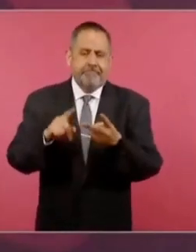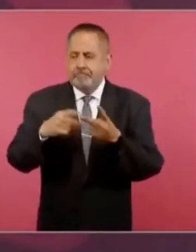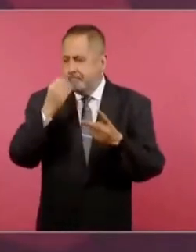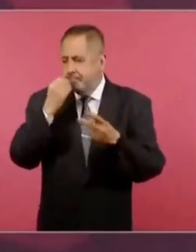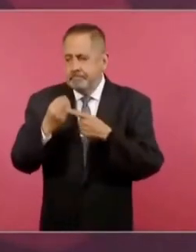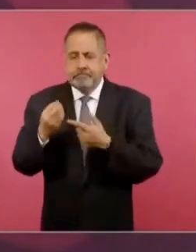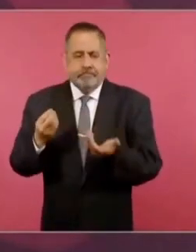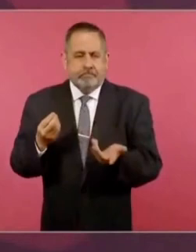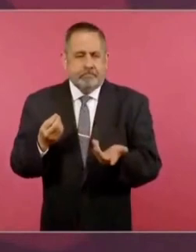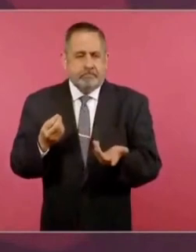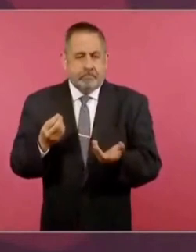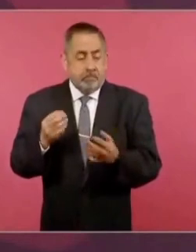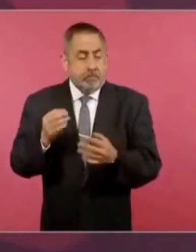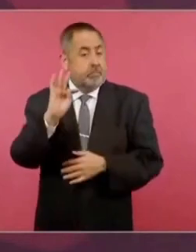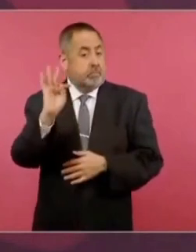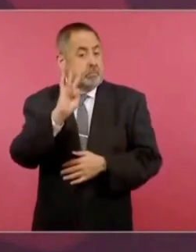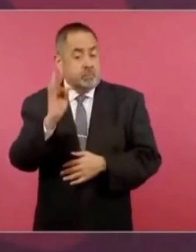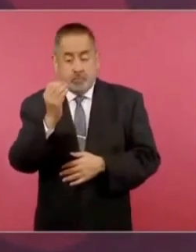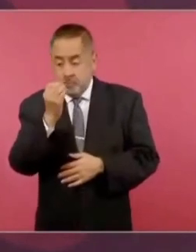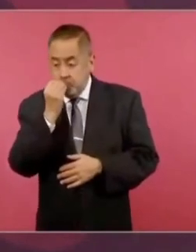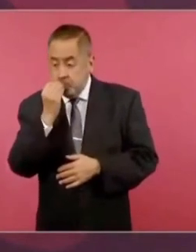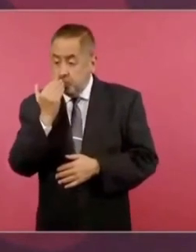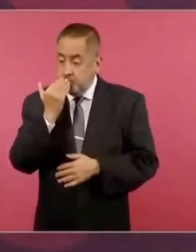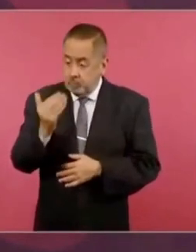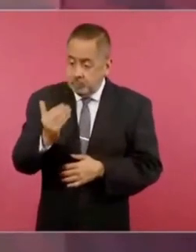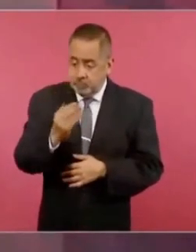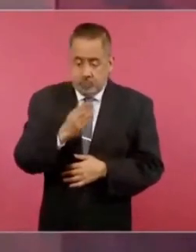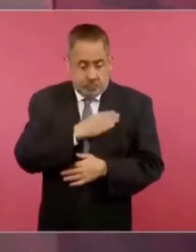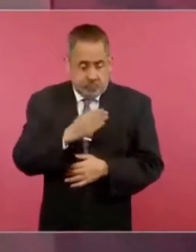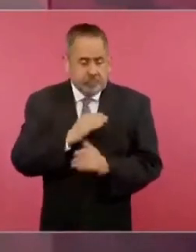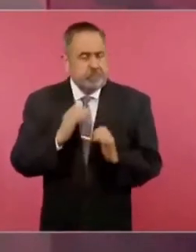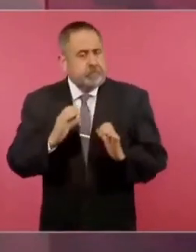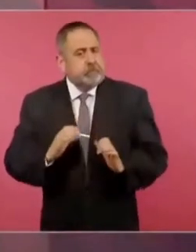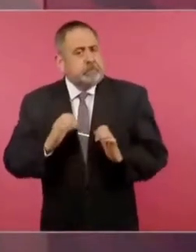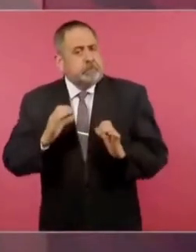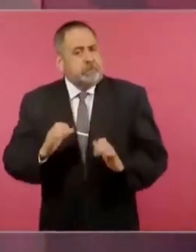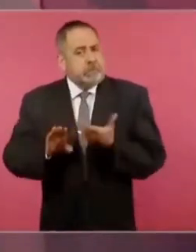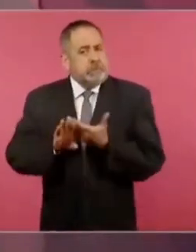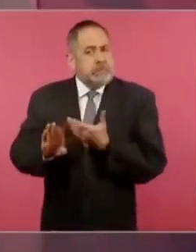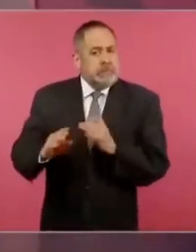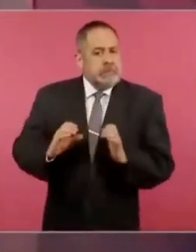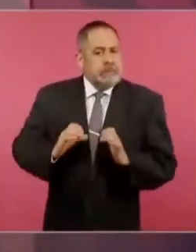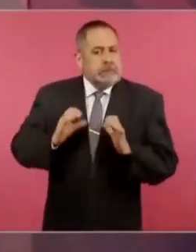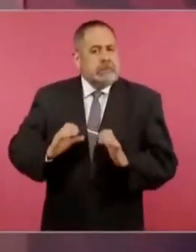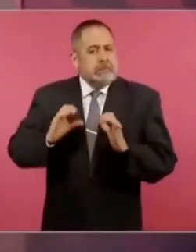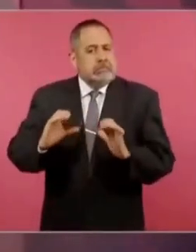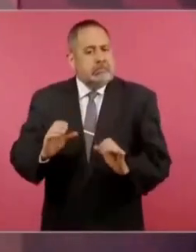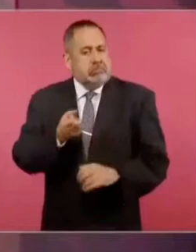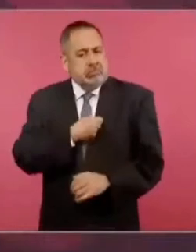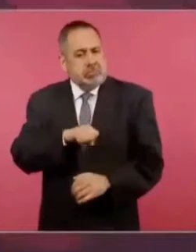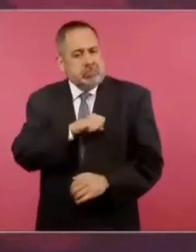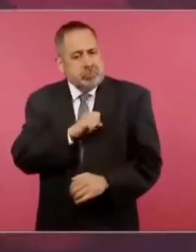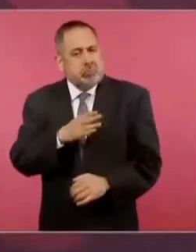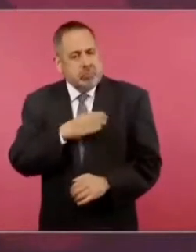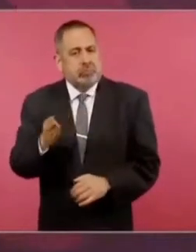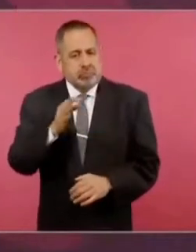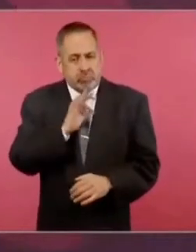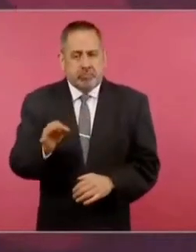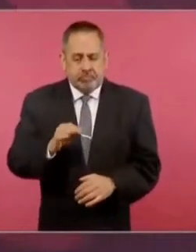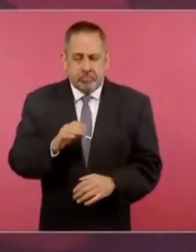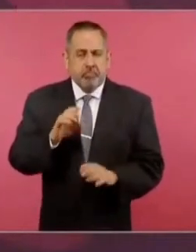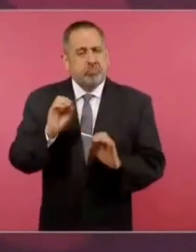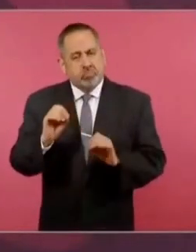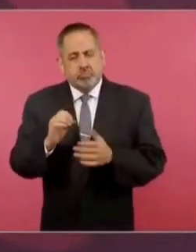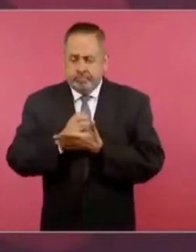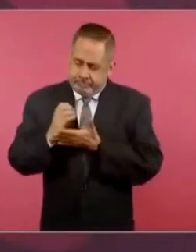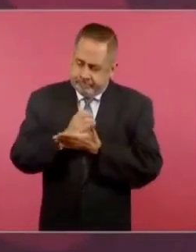impedir, se puede prevenir y se puede atender